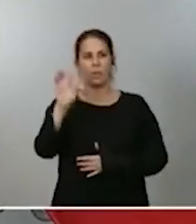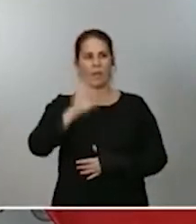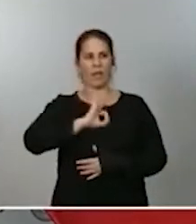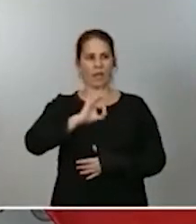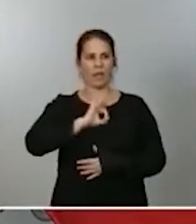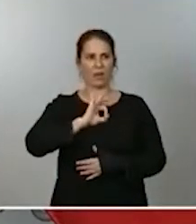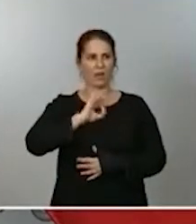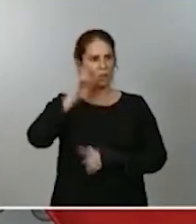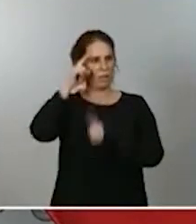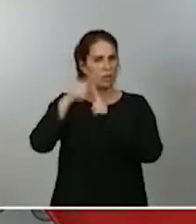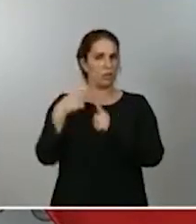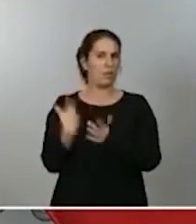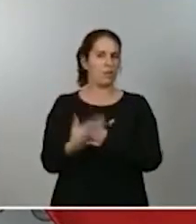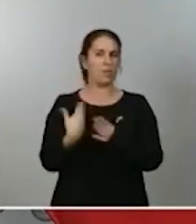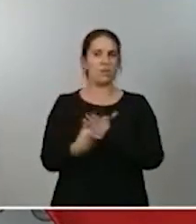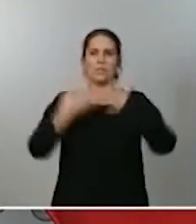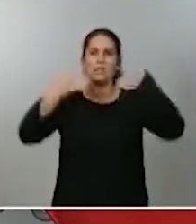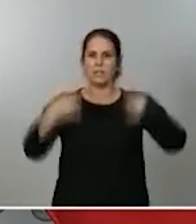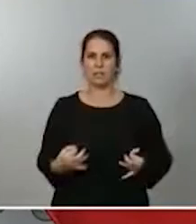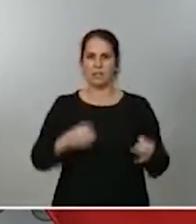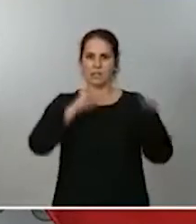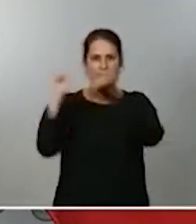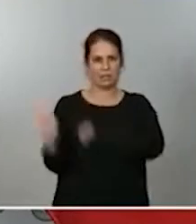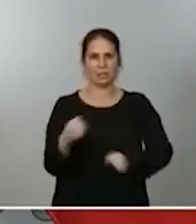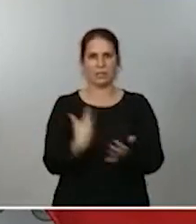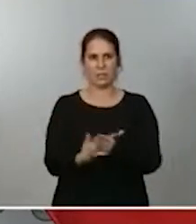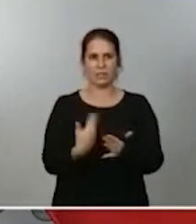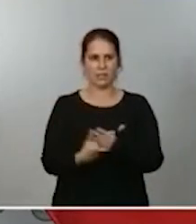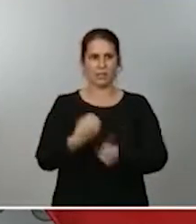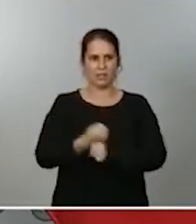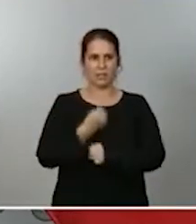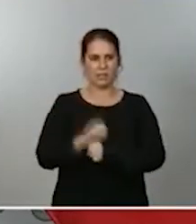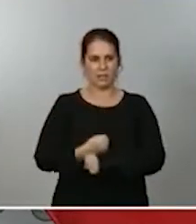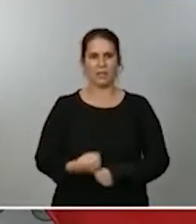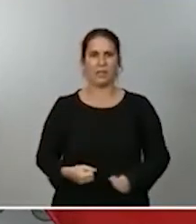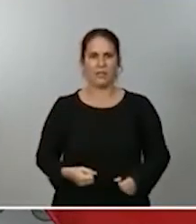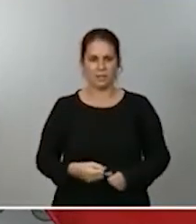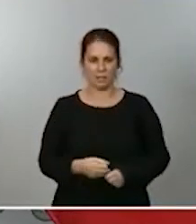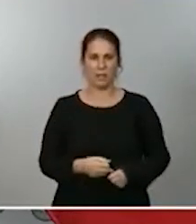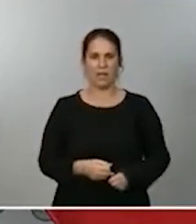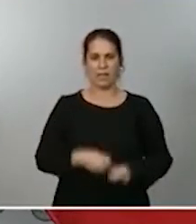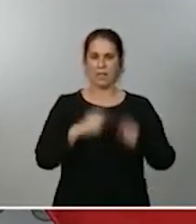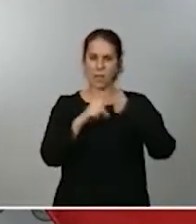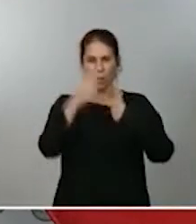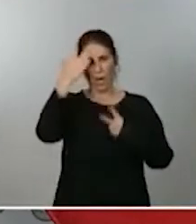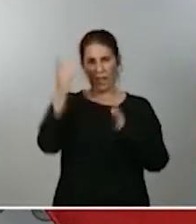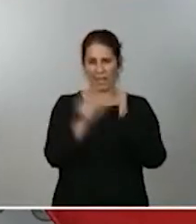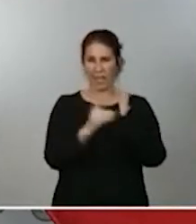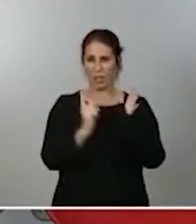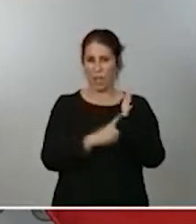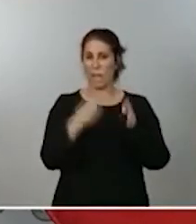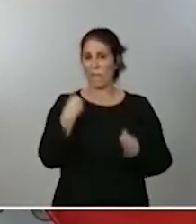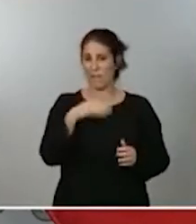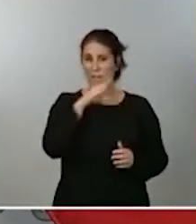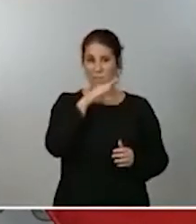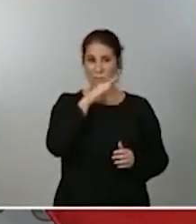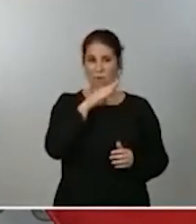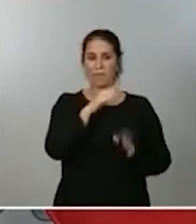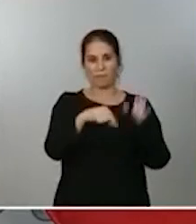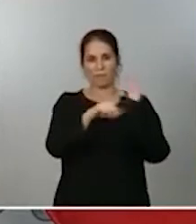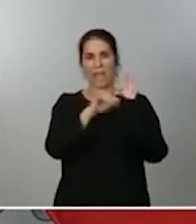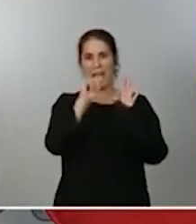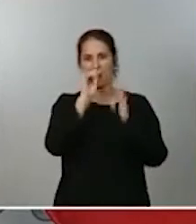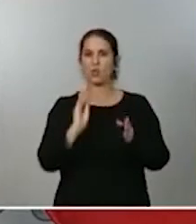protección de estos trabajadores. En segundo lugar, este mismo Real Decreto-Ley contempla un subsidio por desempleo